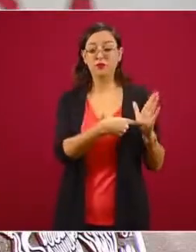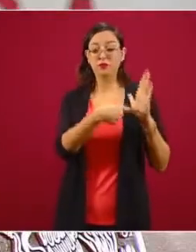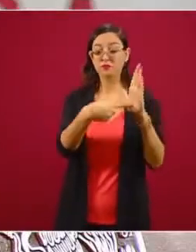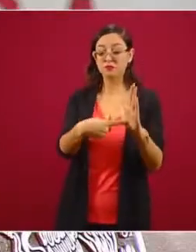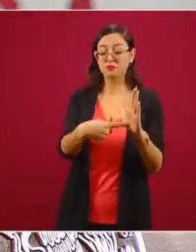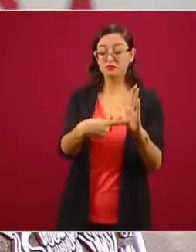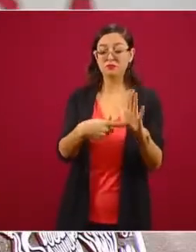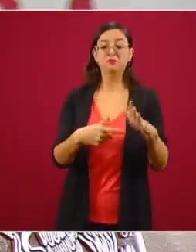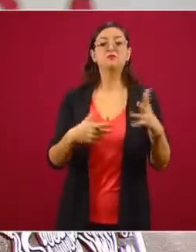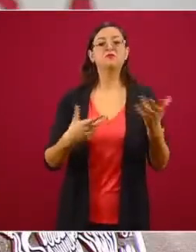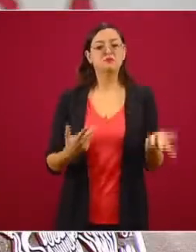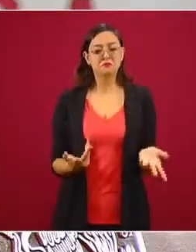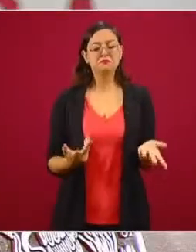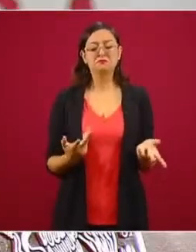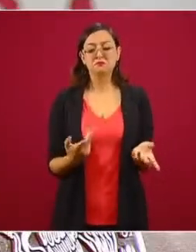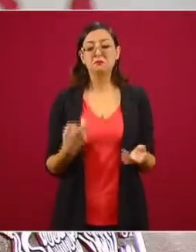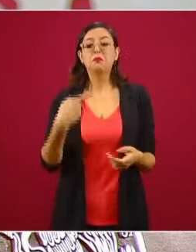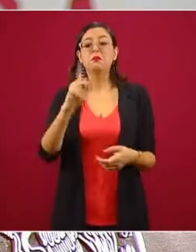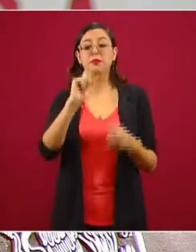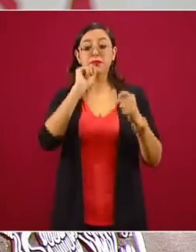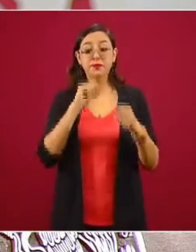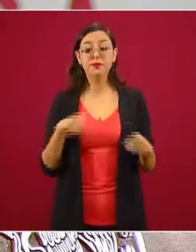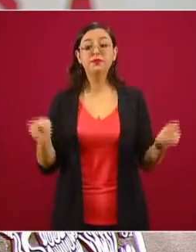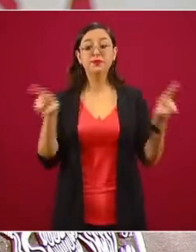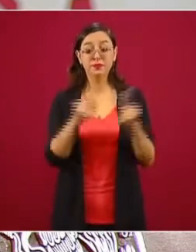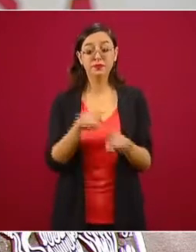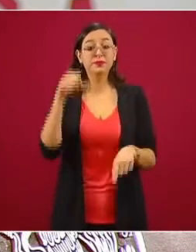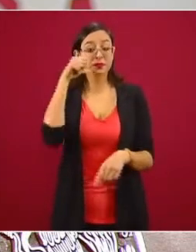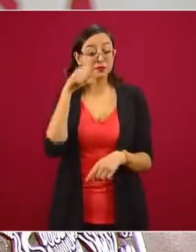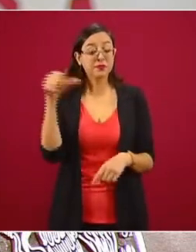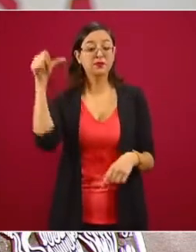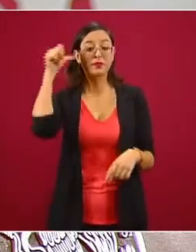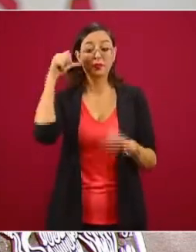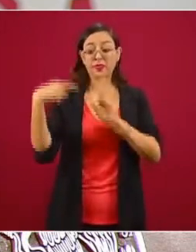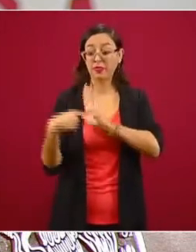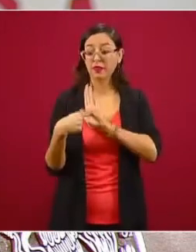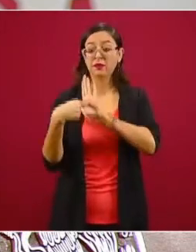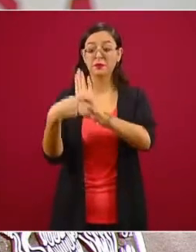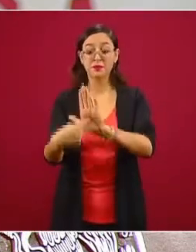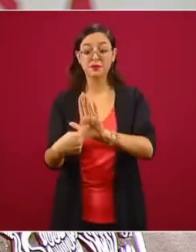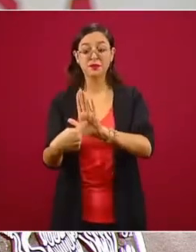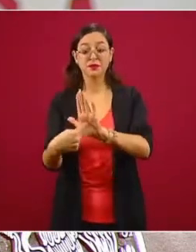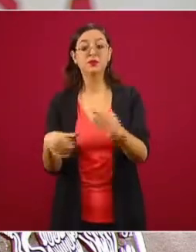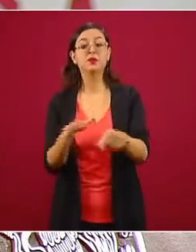también se da a conocer de que él defiende